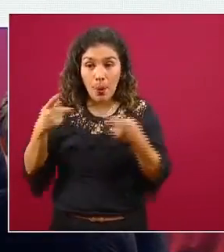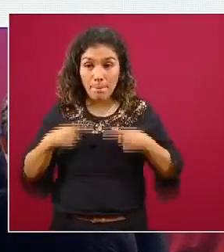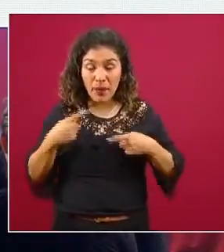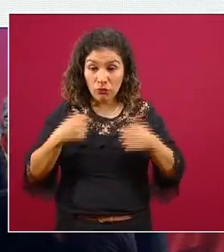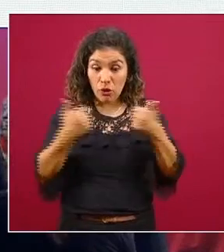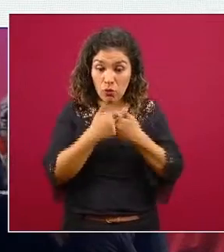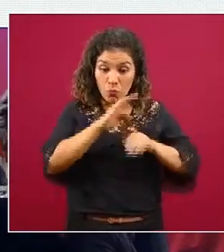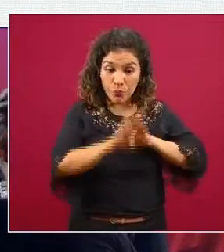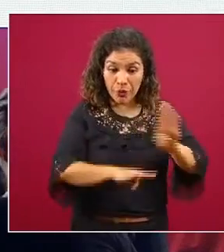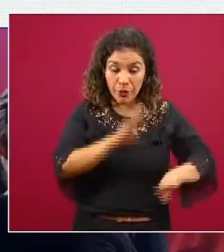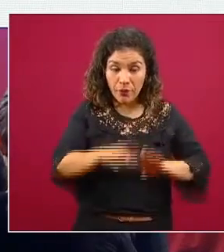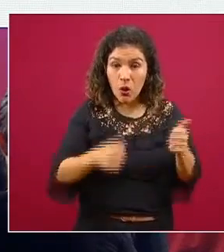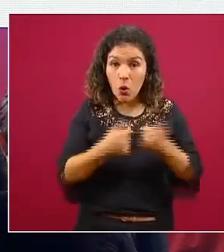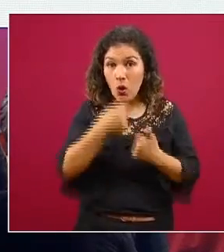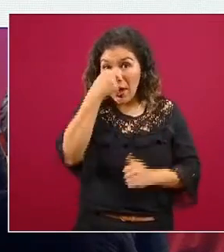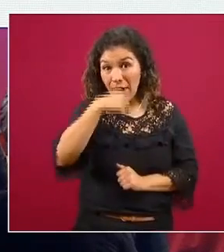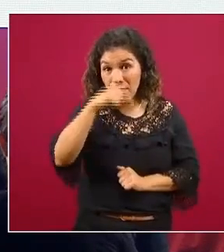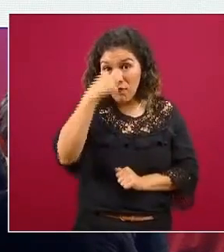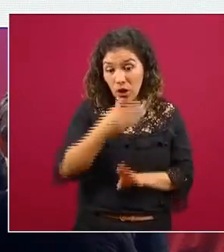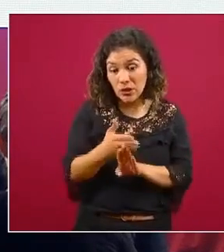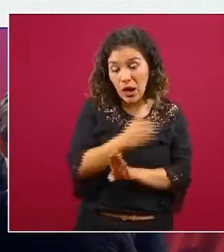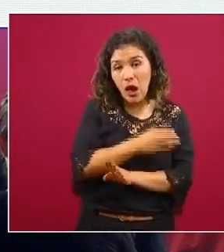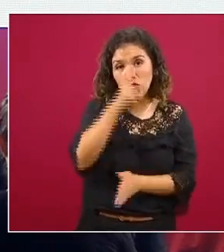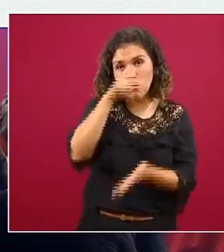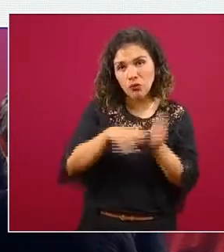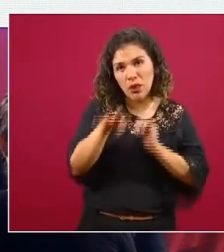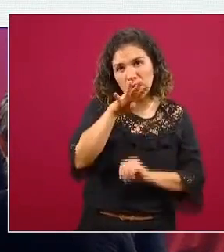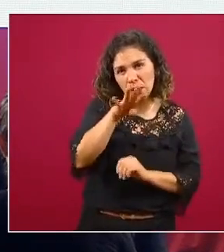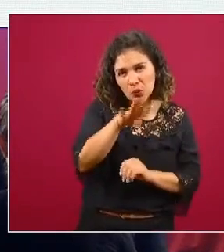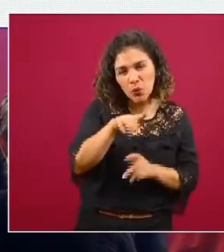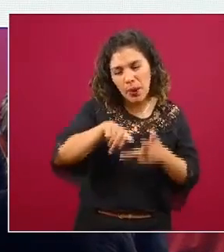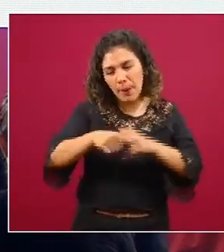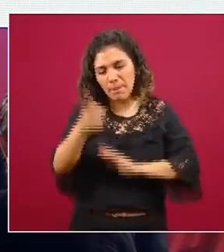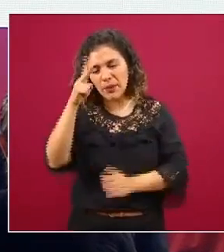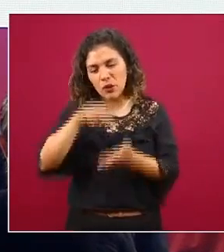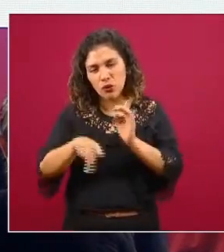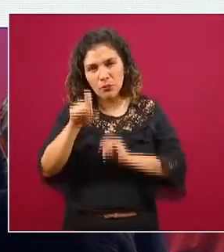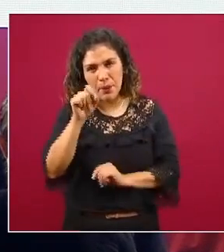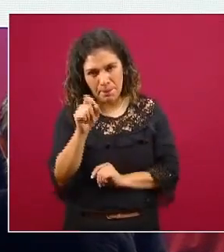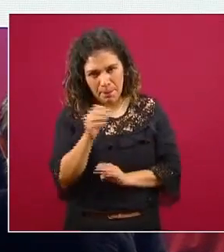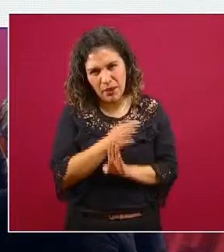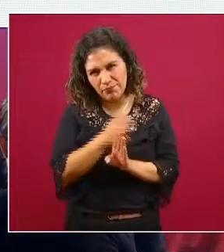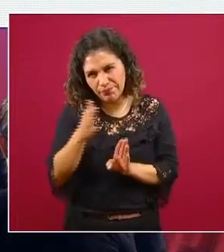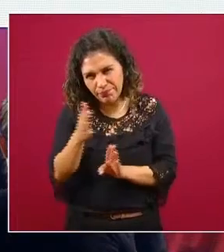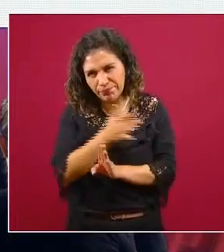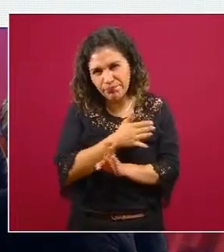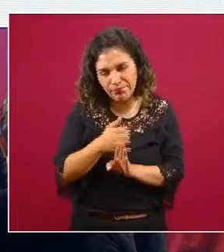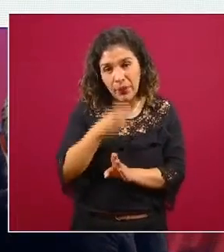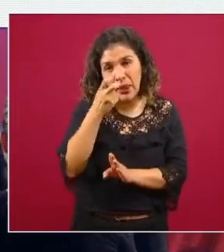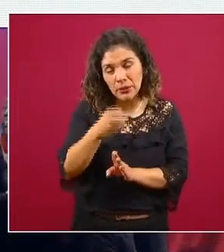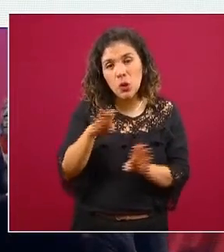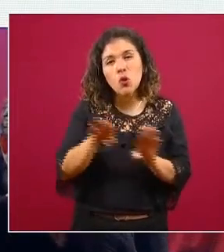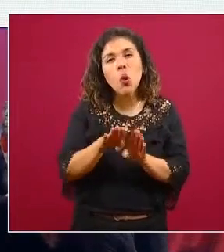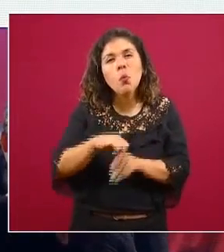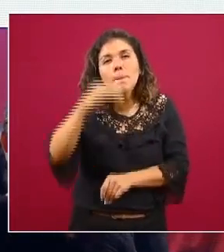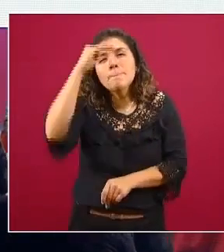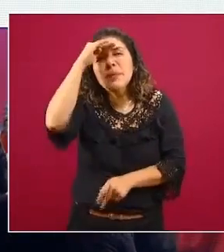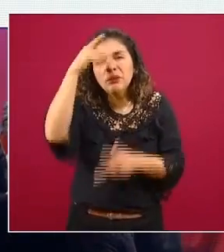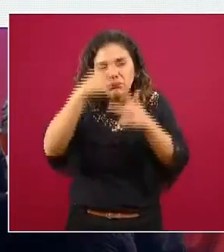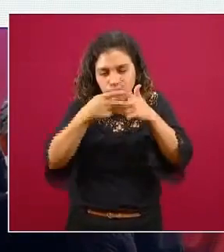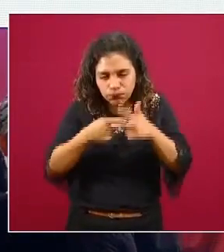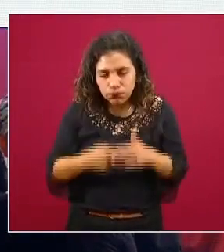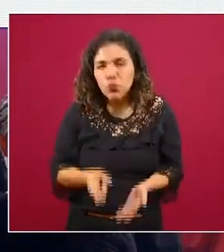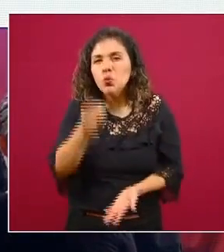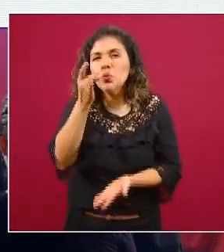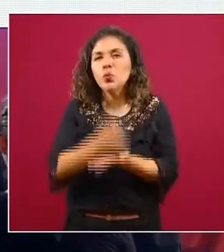que pudiéramos haber visto hacia final del 2019 y principios desde el 2020 como algo esperado y que sólo